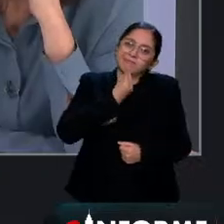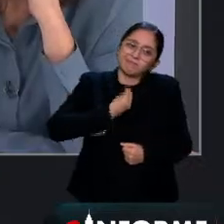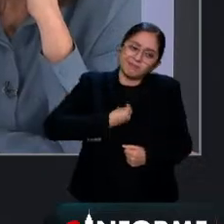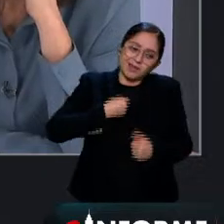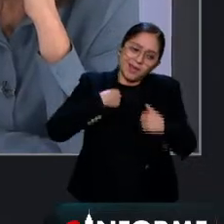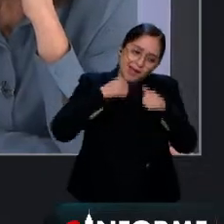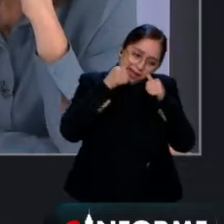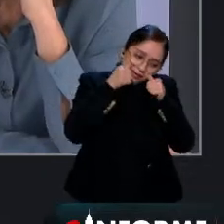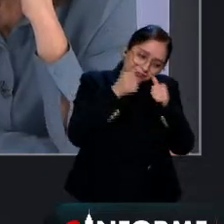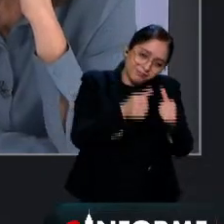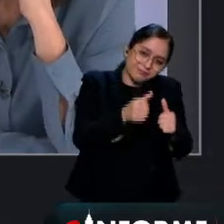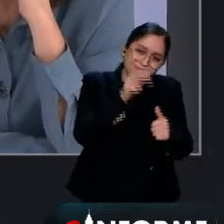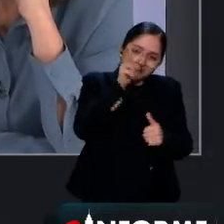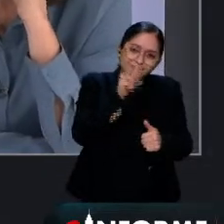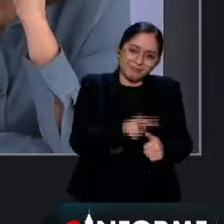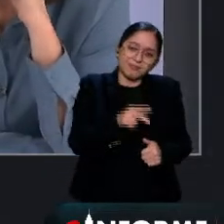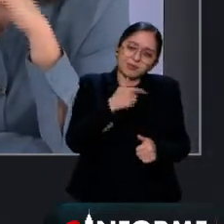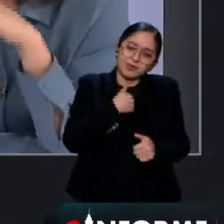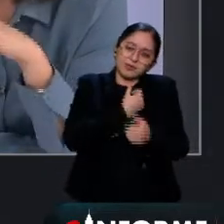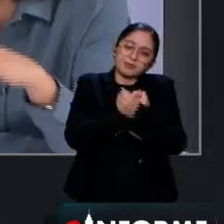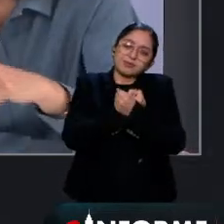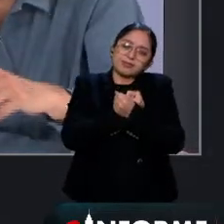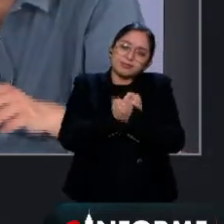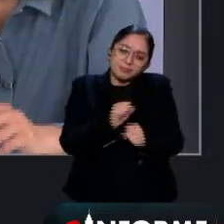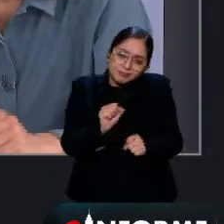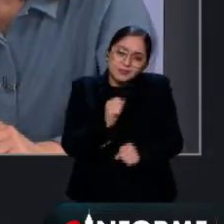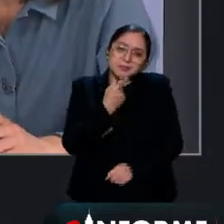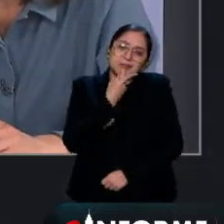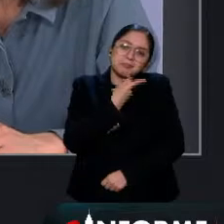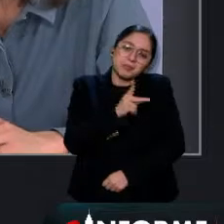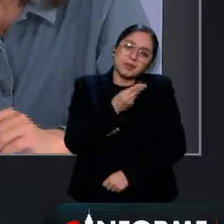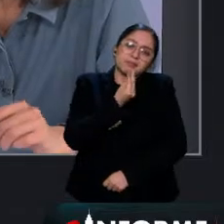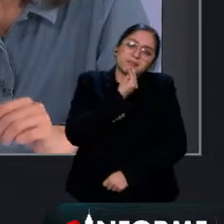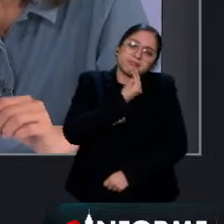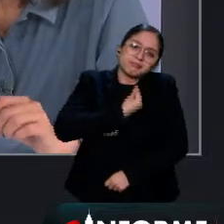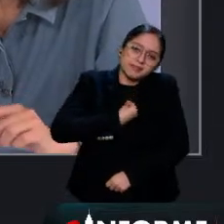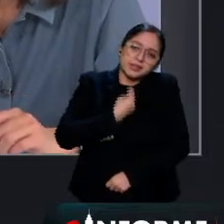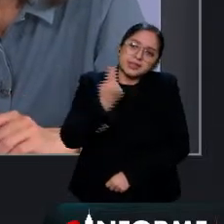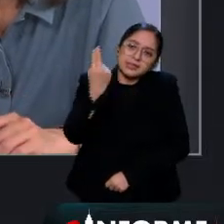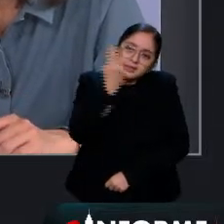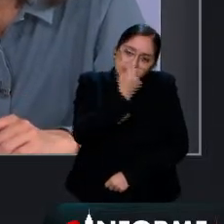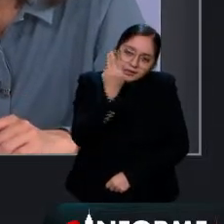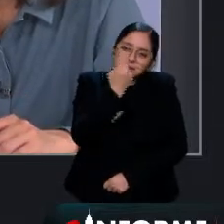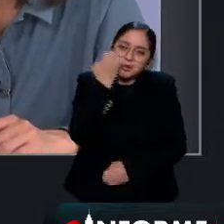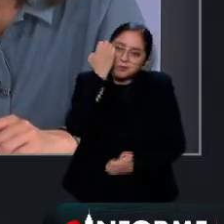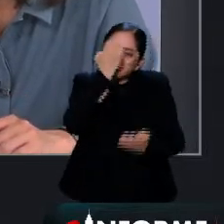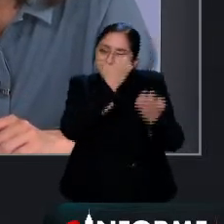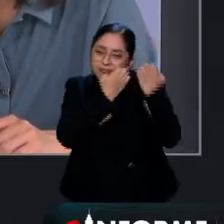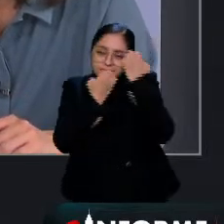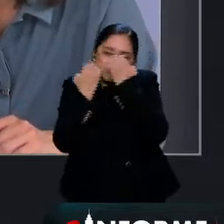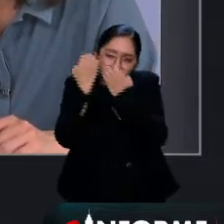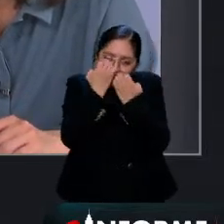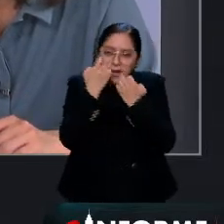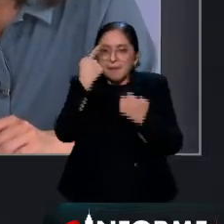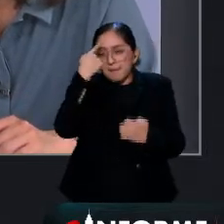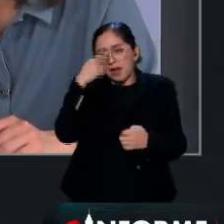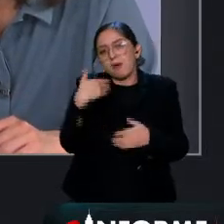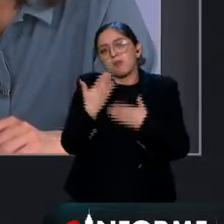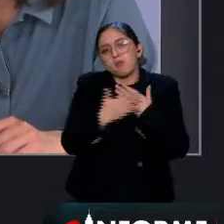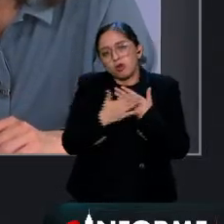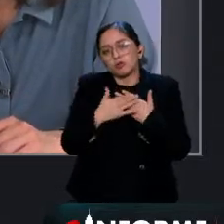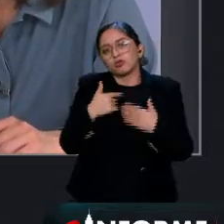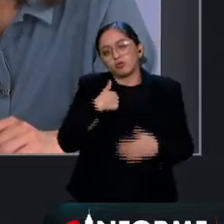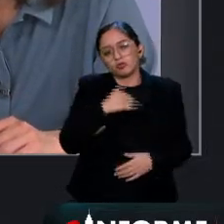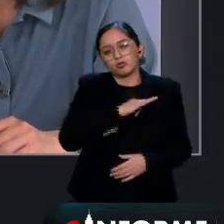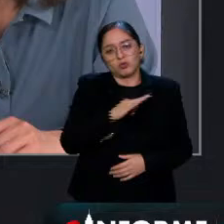aburrimos pero pues tenemos que tenemos que considerarlo sobre todo pues si estamos haciendo reflexiones de este tipo no yo creo yo